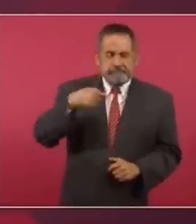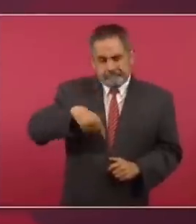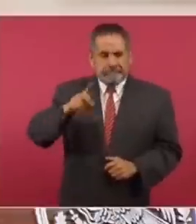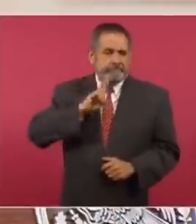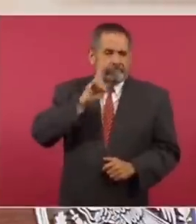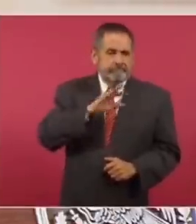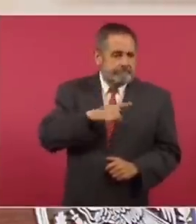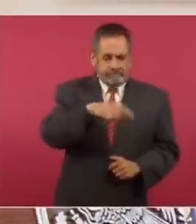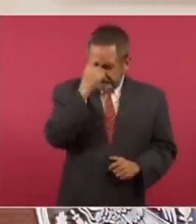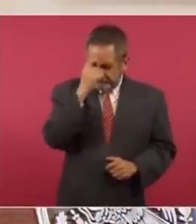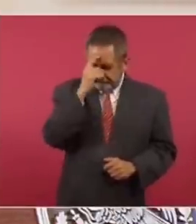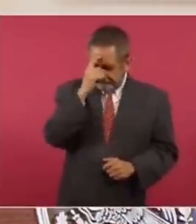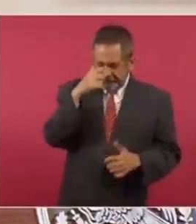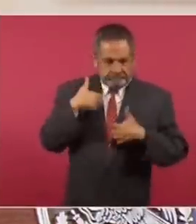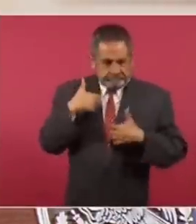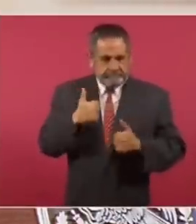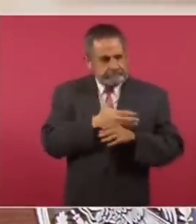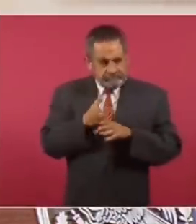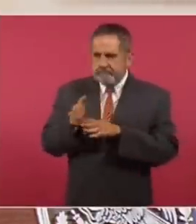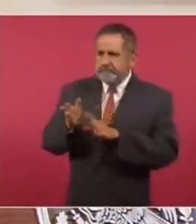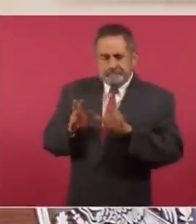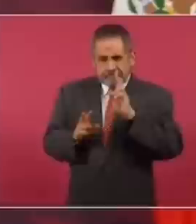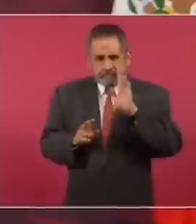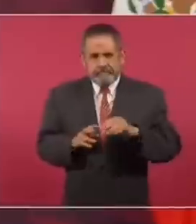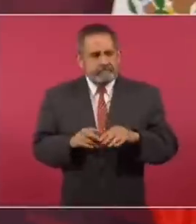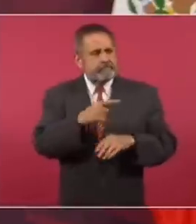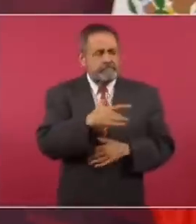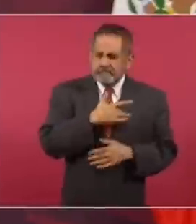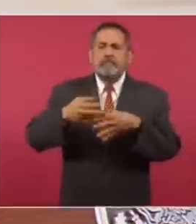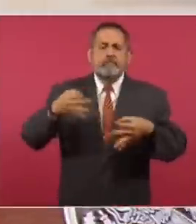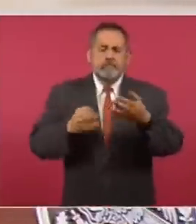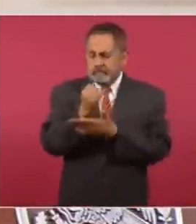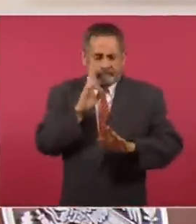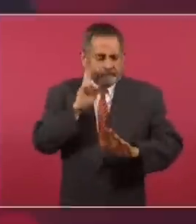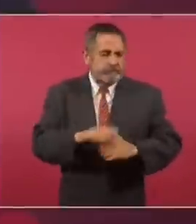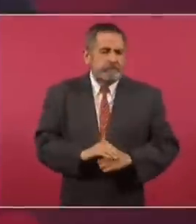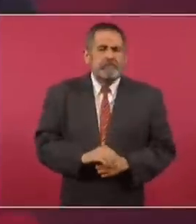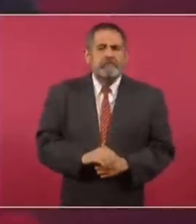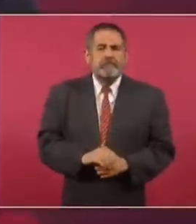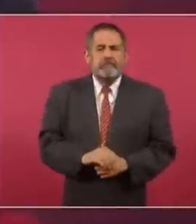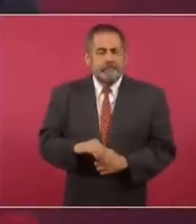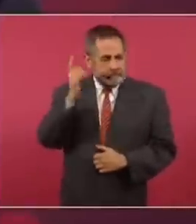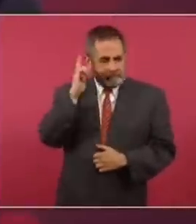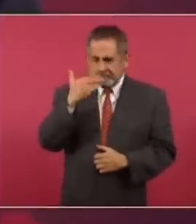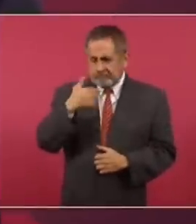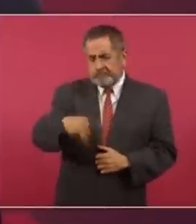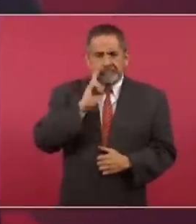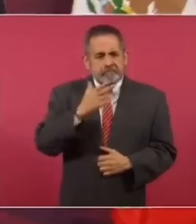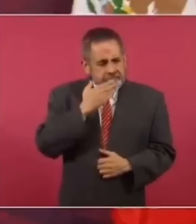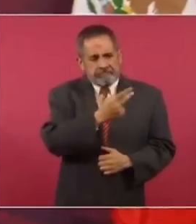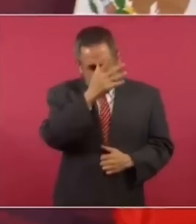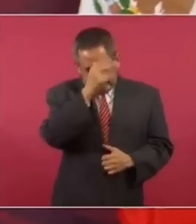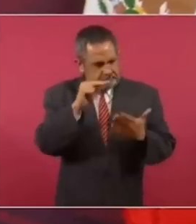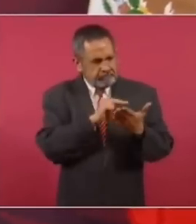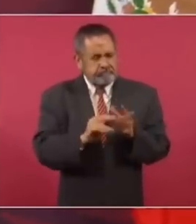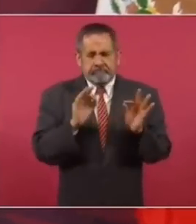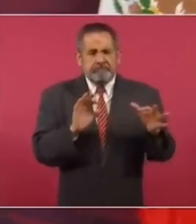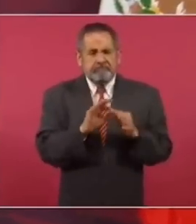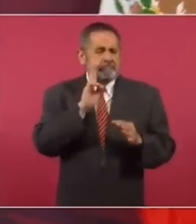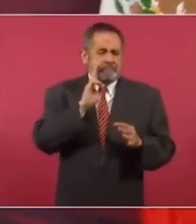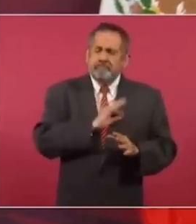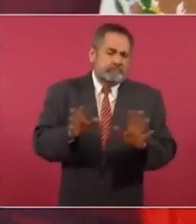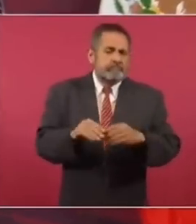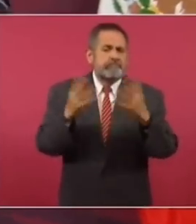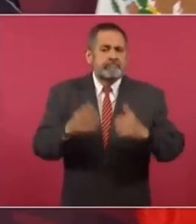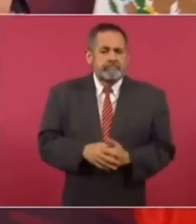recapaciten, y haya una actitud generosa y sea en buenos términos. Es muy